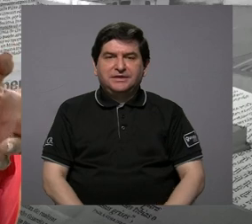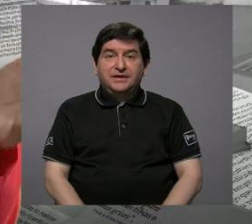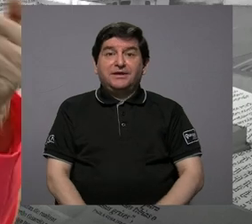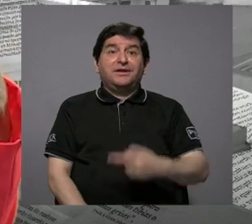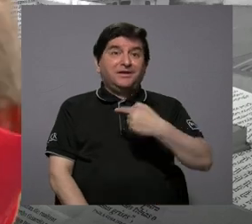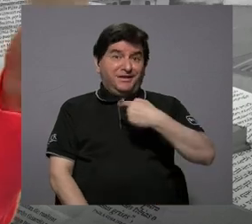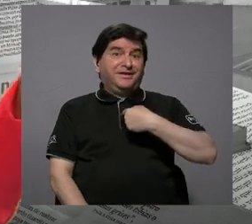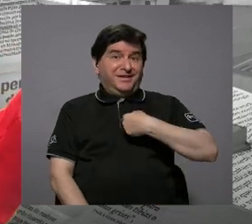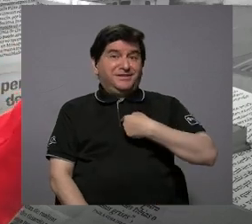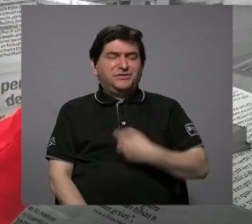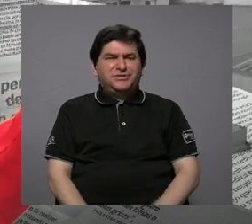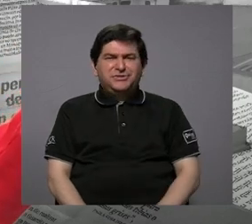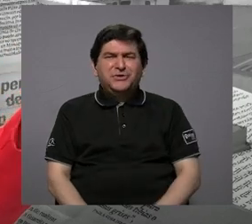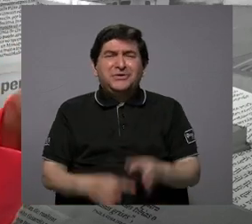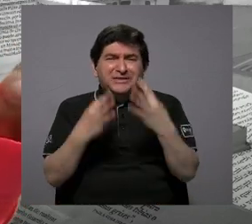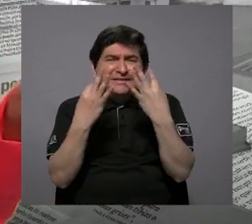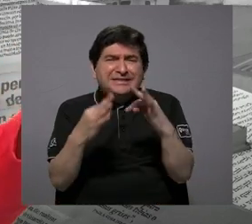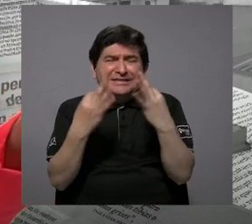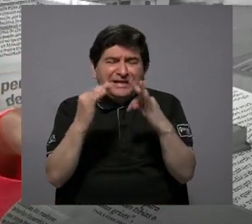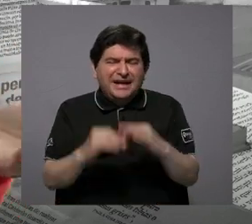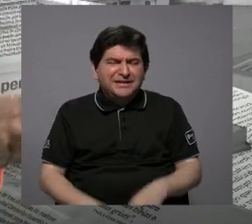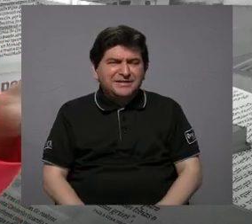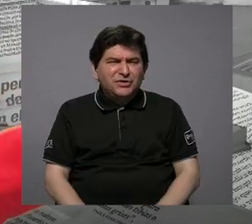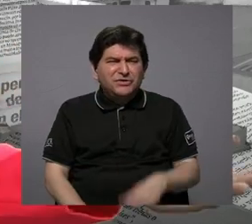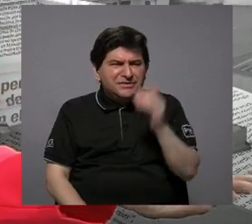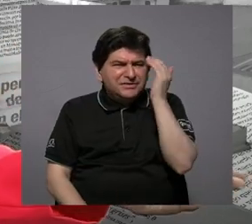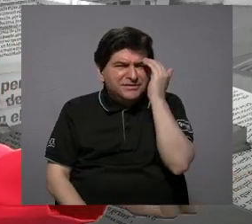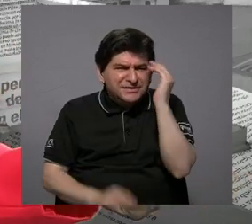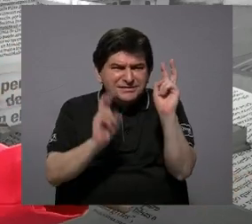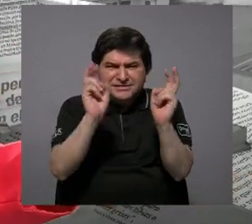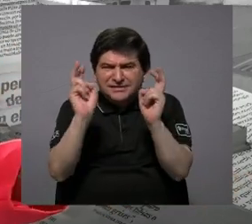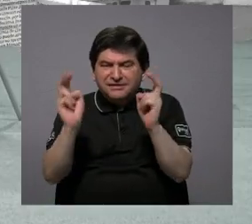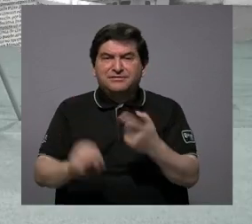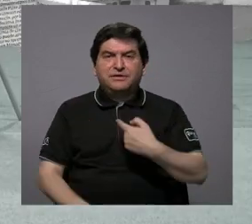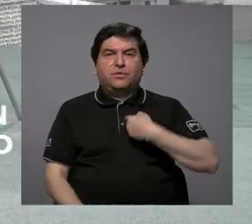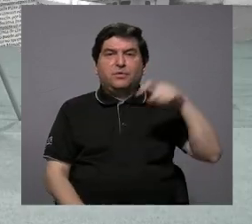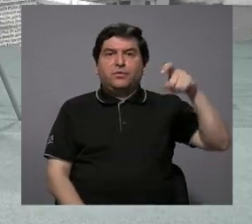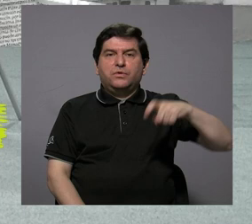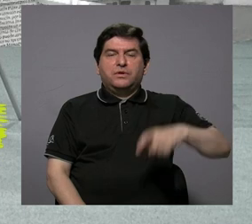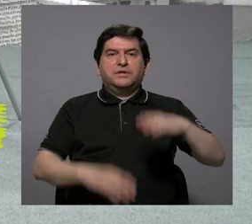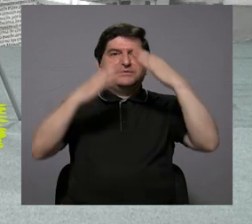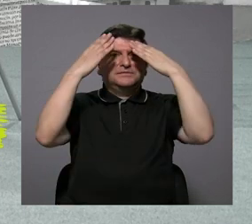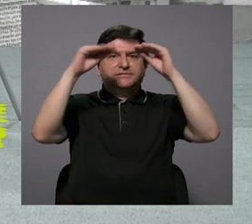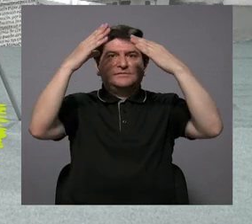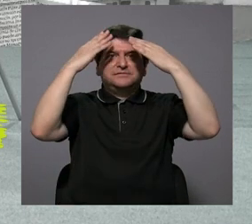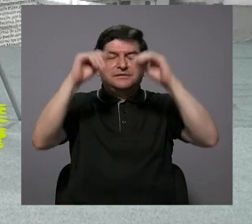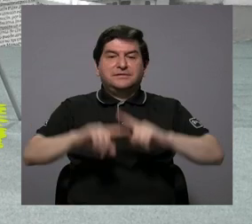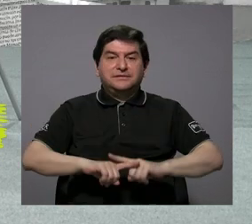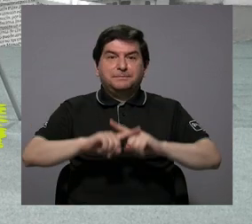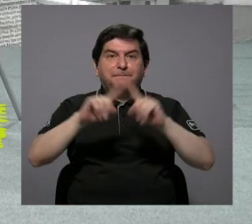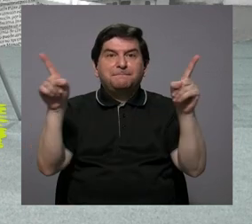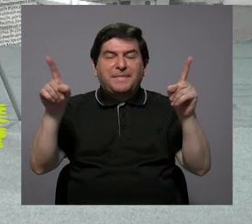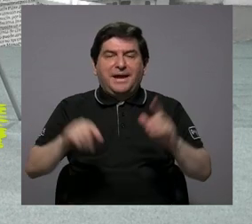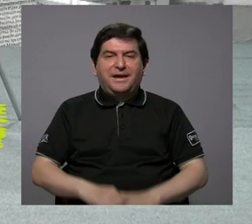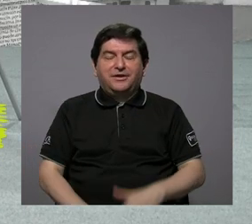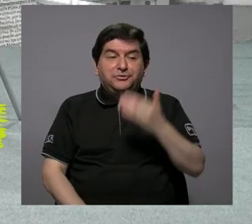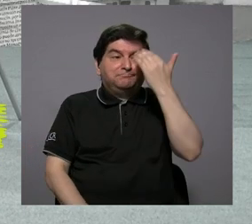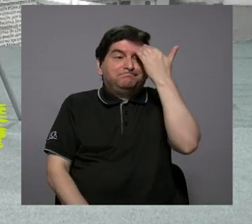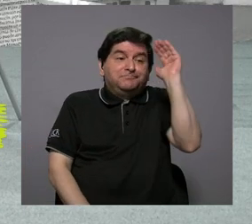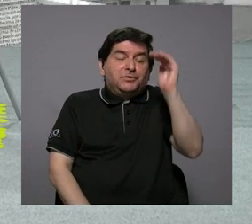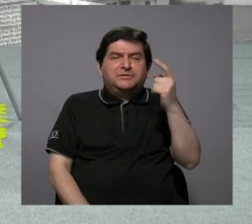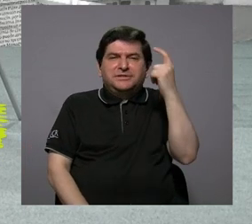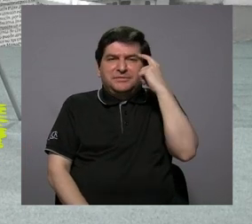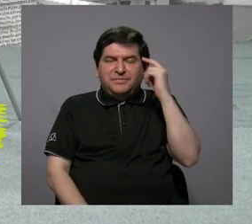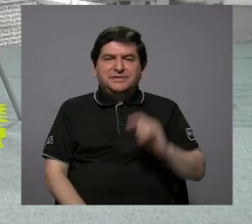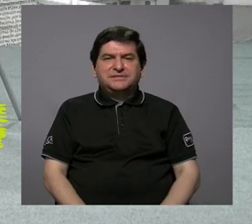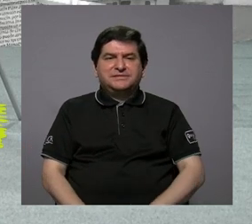yo tengo y eso que yo me vinculo un poco a los temas porque uno tiene que informarse pero no